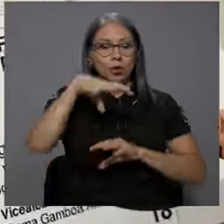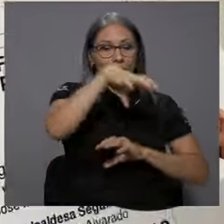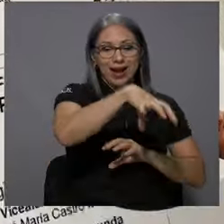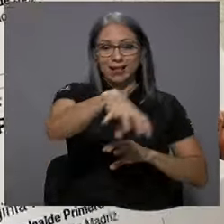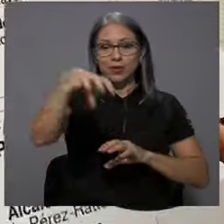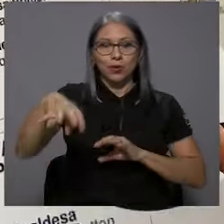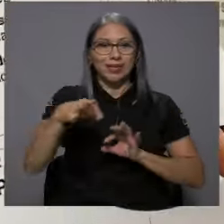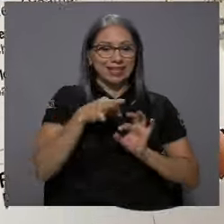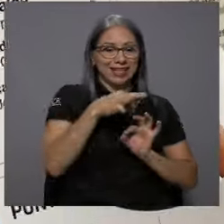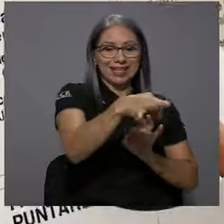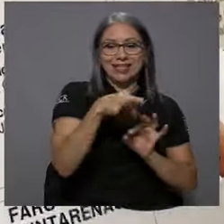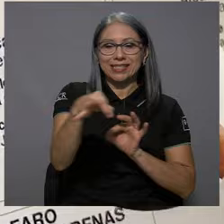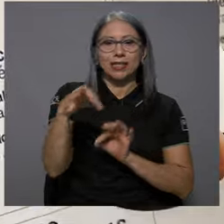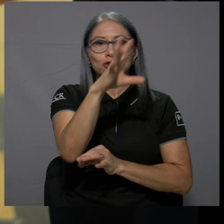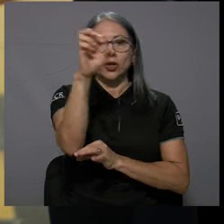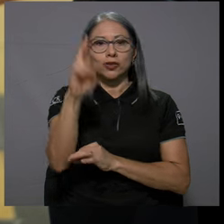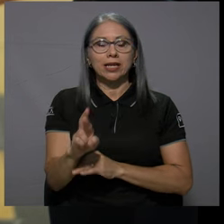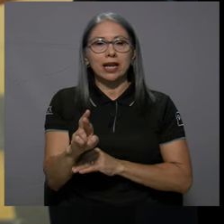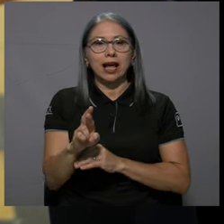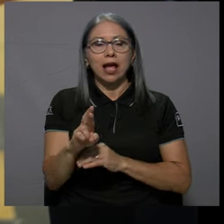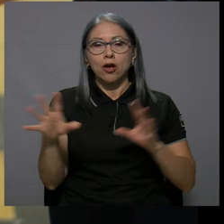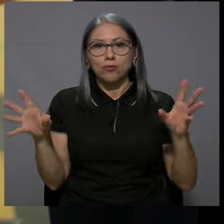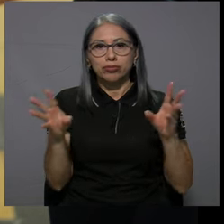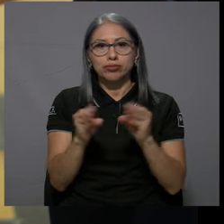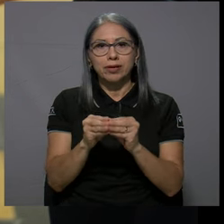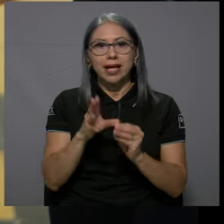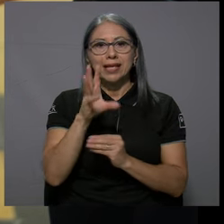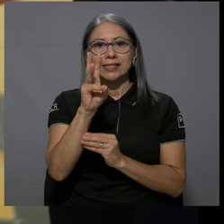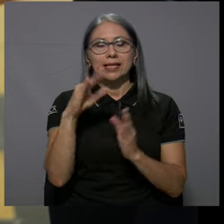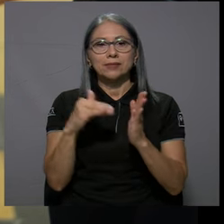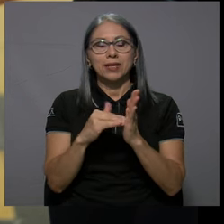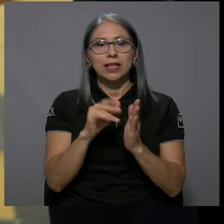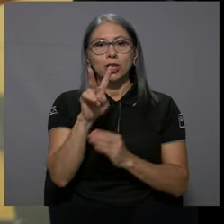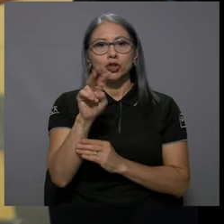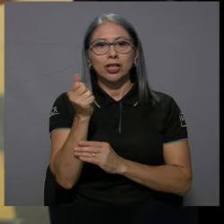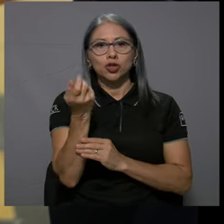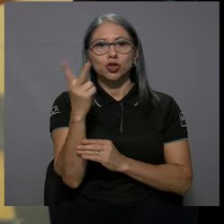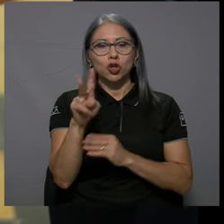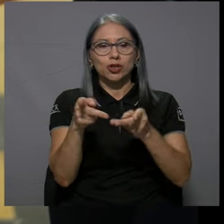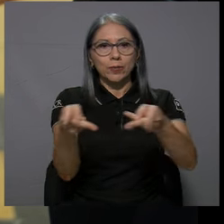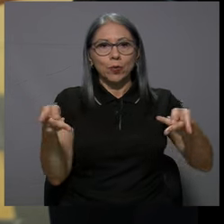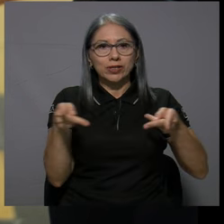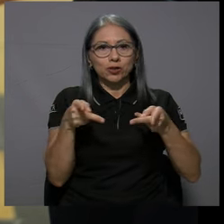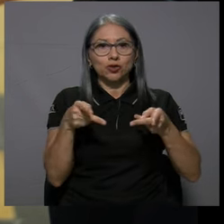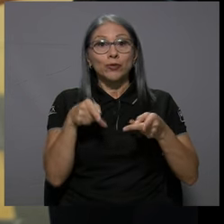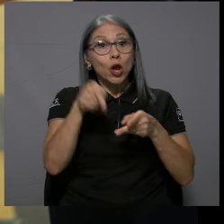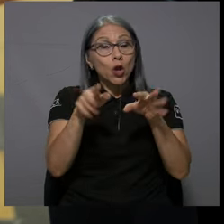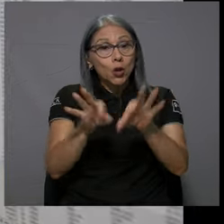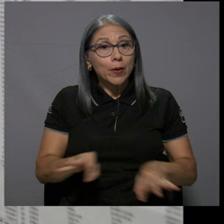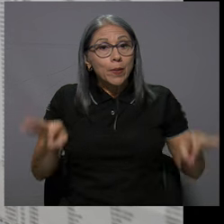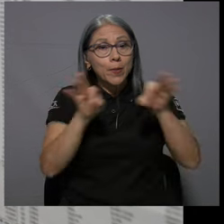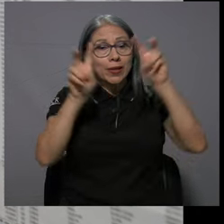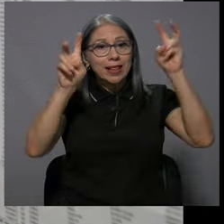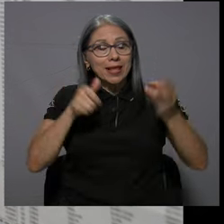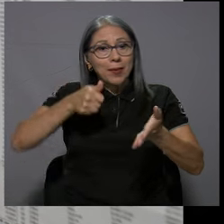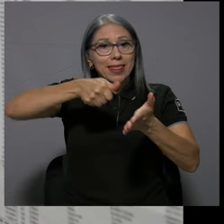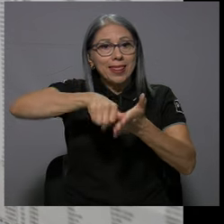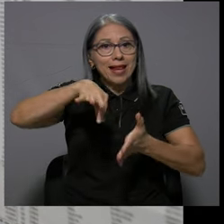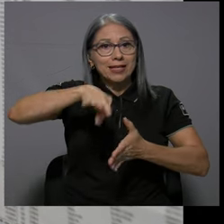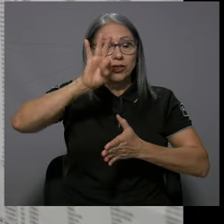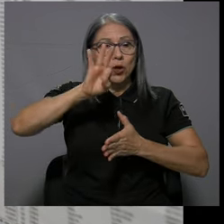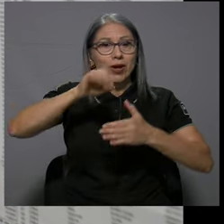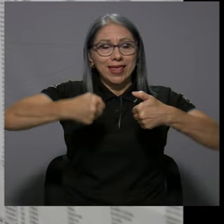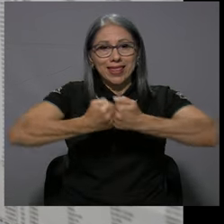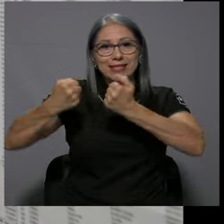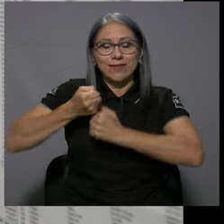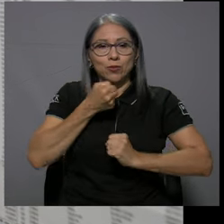cantones y distritos de Costa Rica. Esto incluye un total de 6.212 puestos. Lo que importa sobre